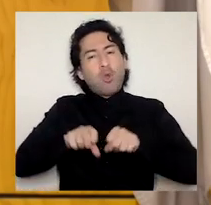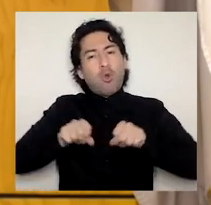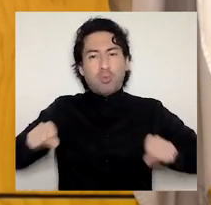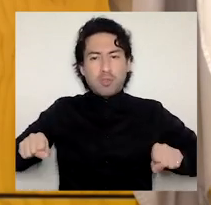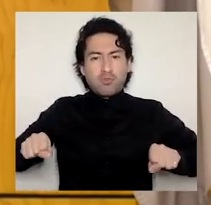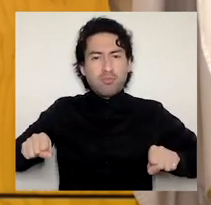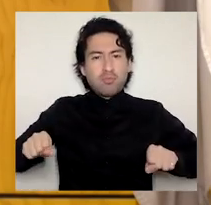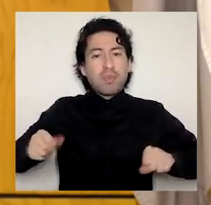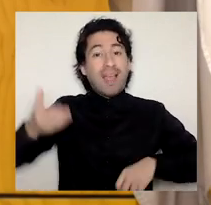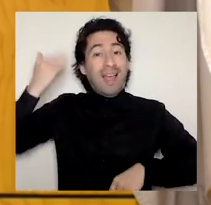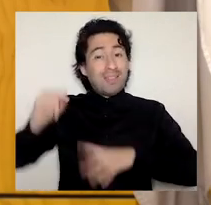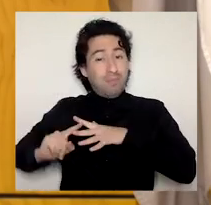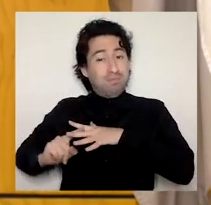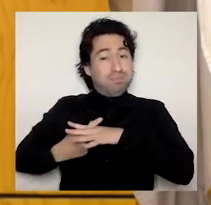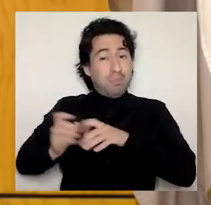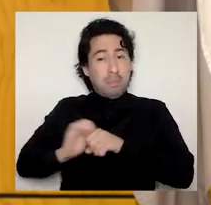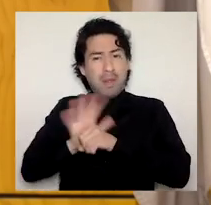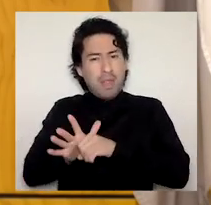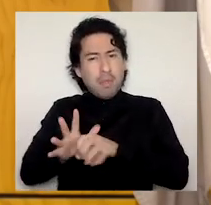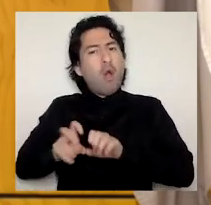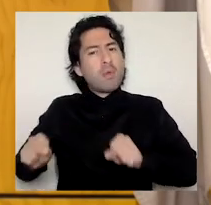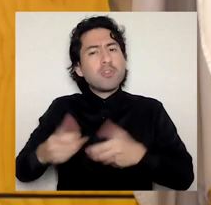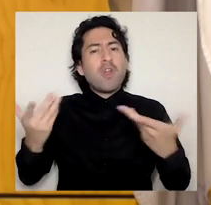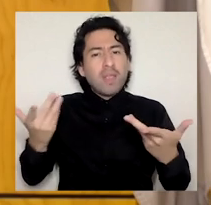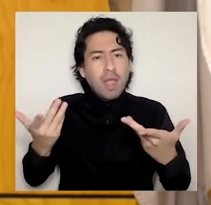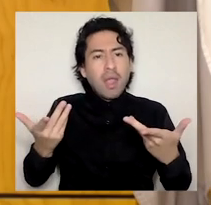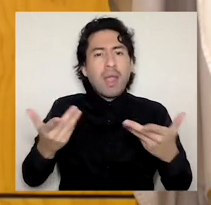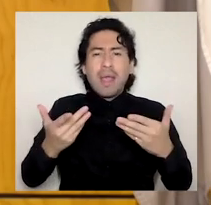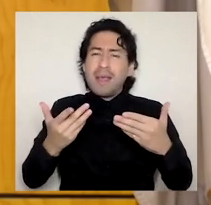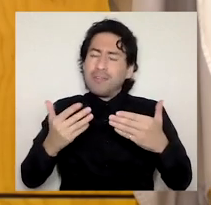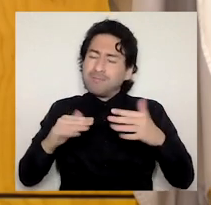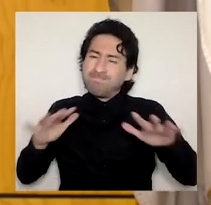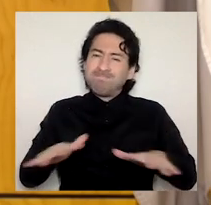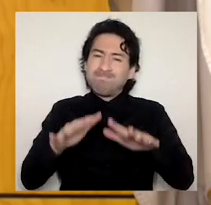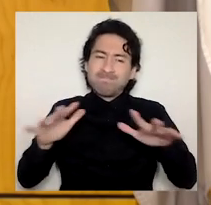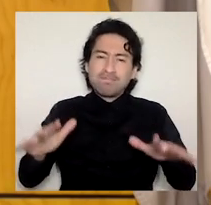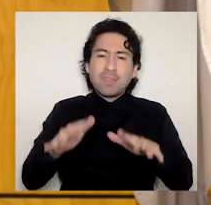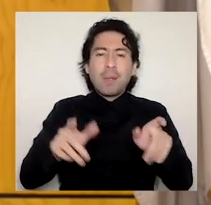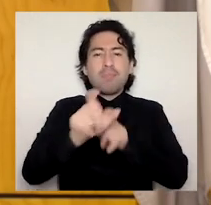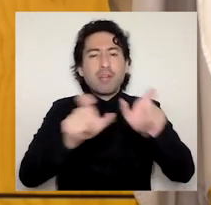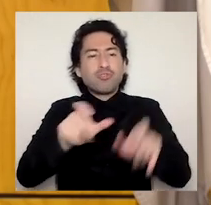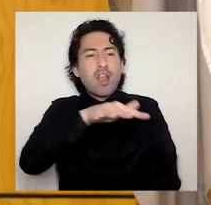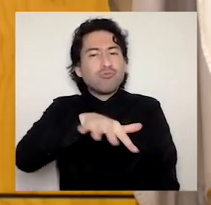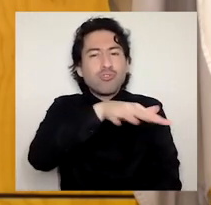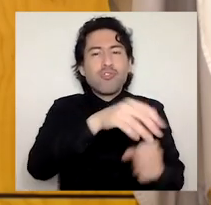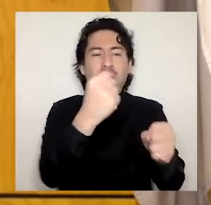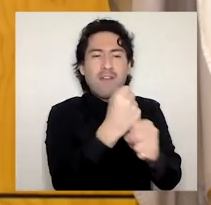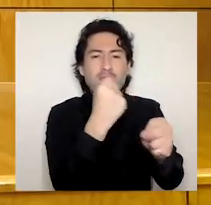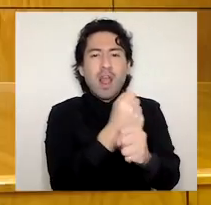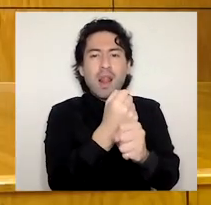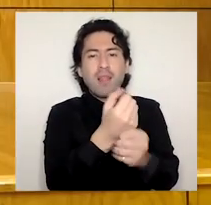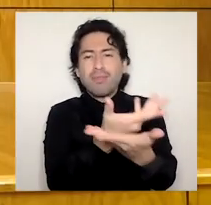proteger al máximo las condiciones sociolaborales de quienes integran los estamentos académico administrativo y